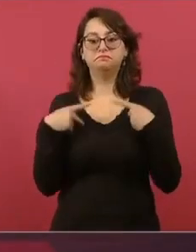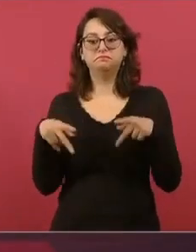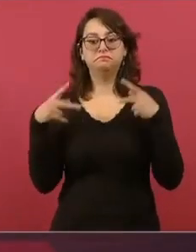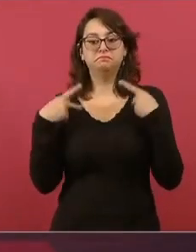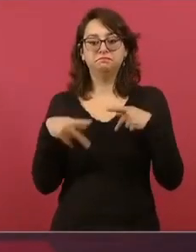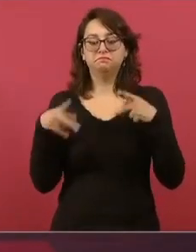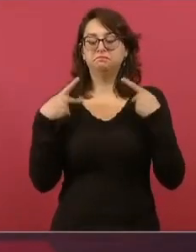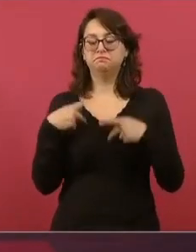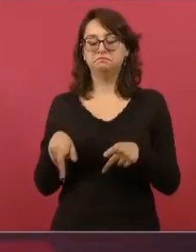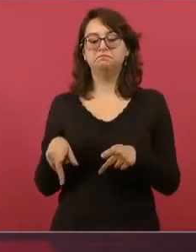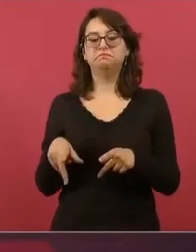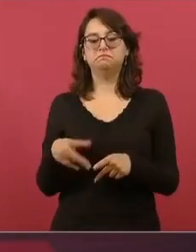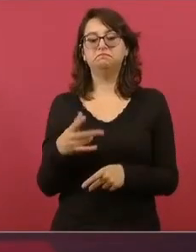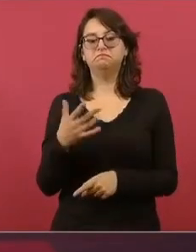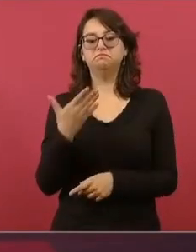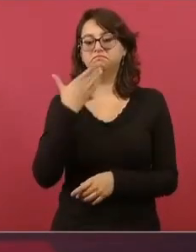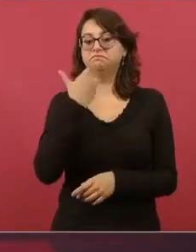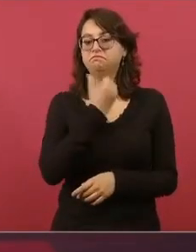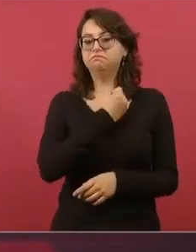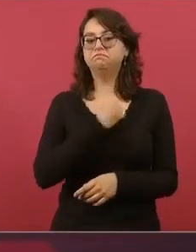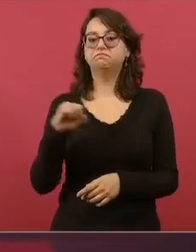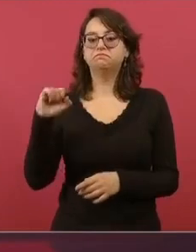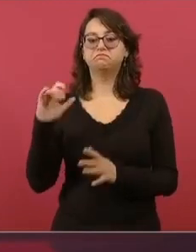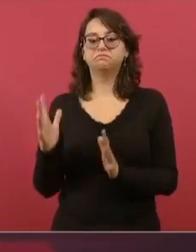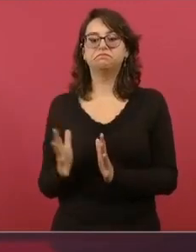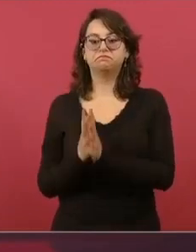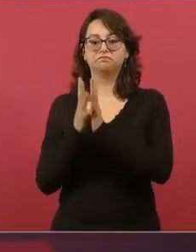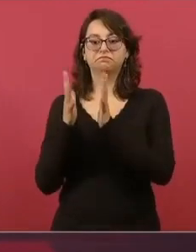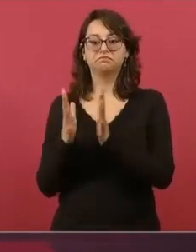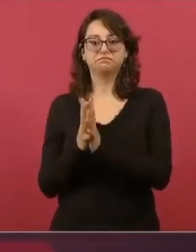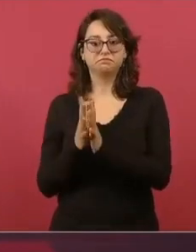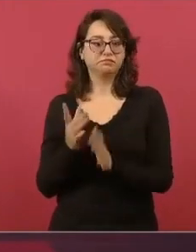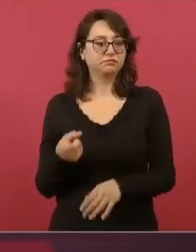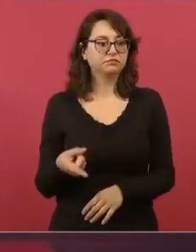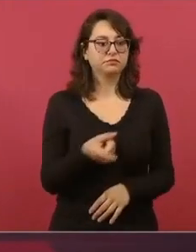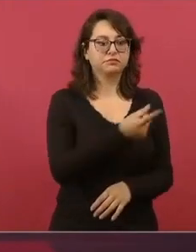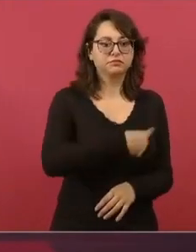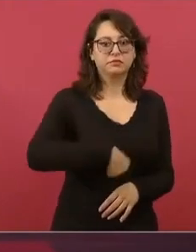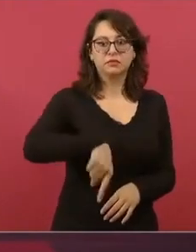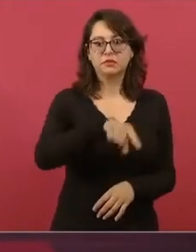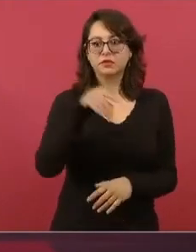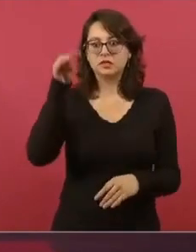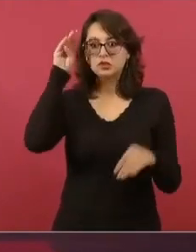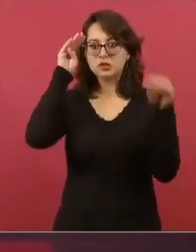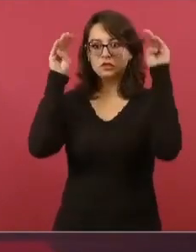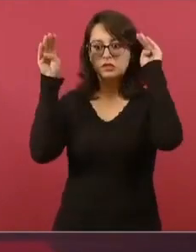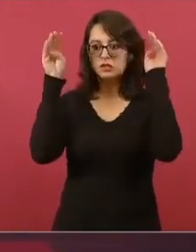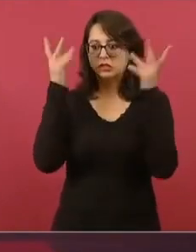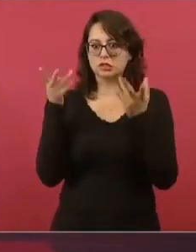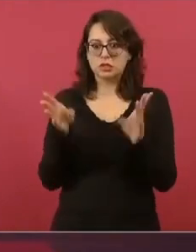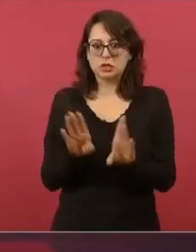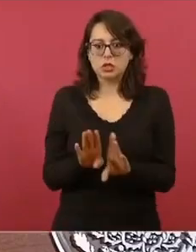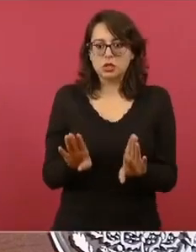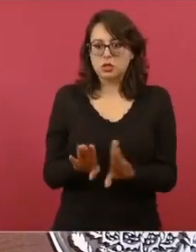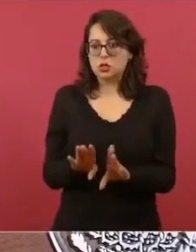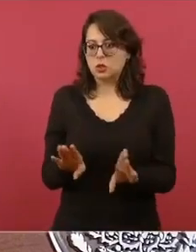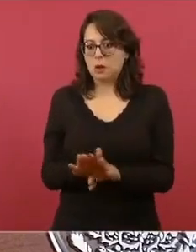robots, ni